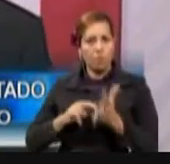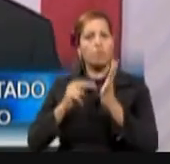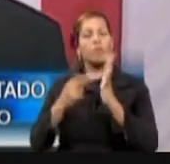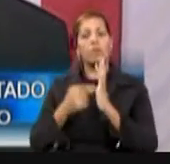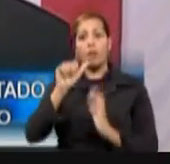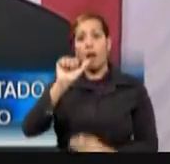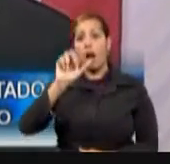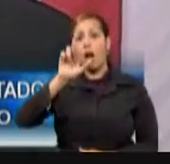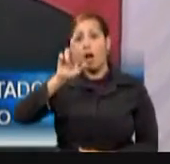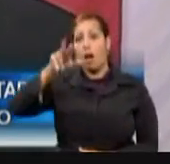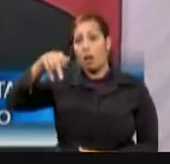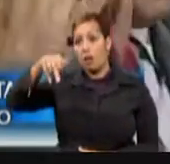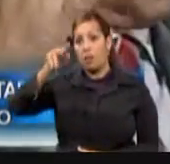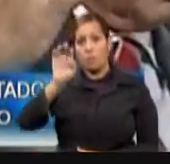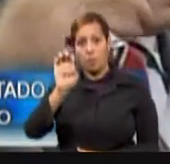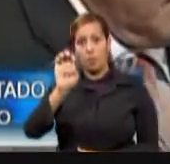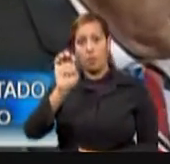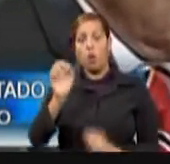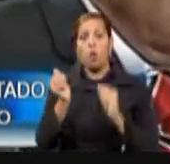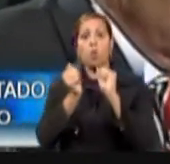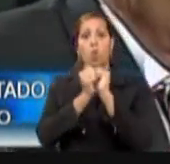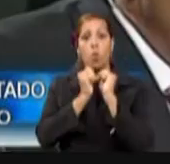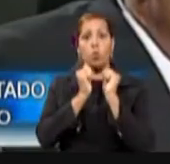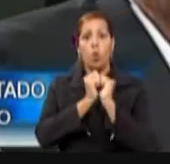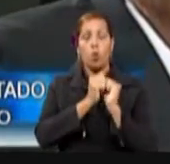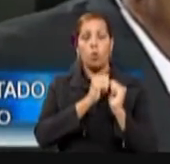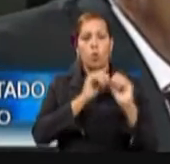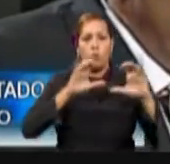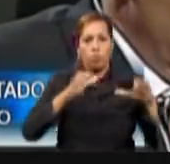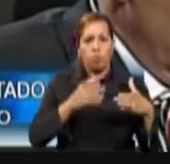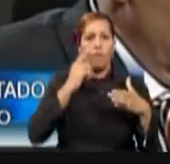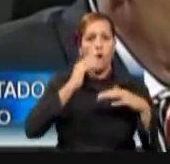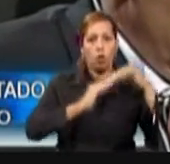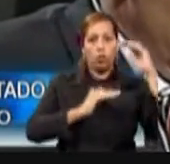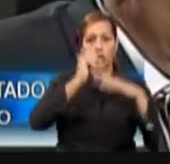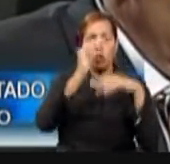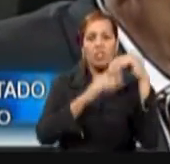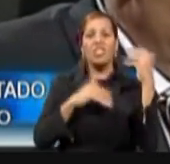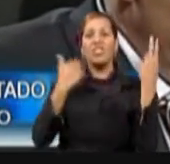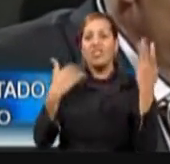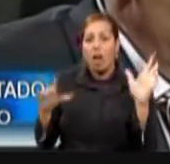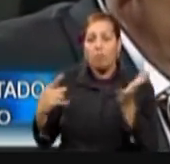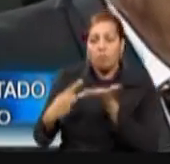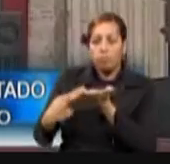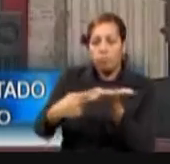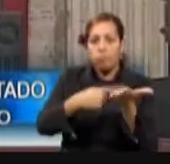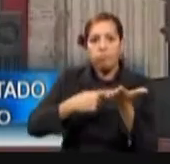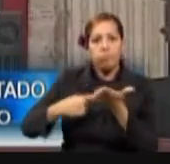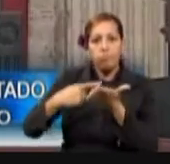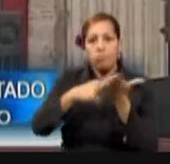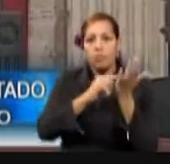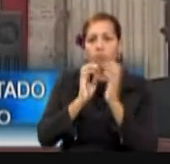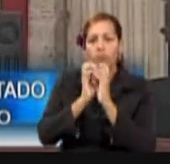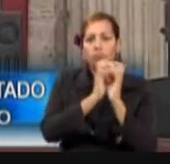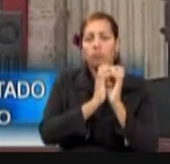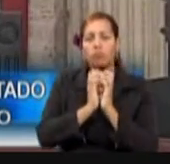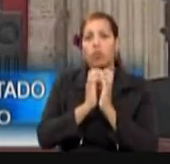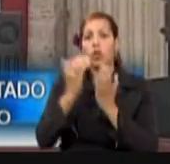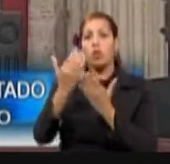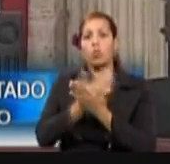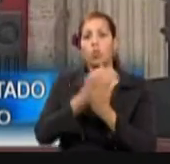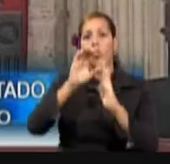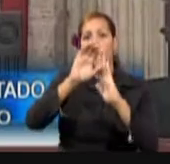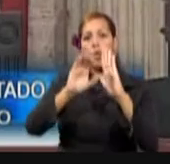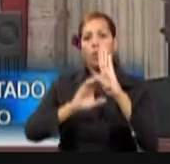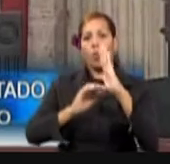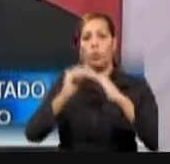Reglamentos y Permisos en conjunto con el Concilio de la Construcción está ya trabajando en la adopción de los códigos